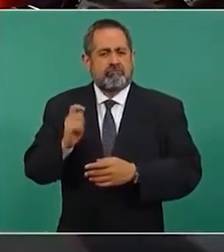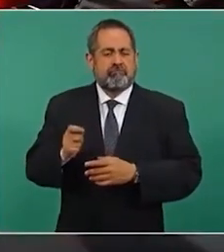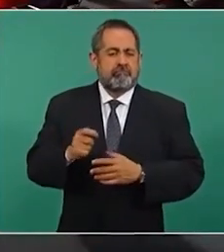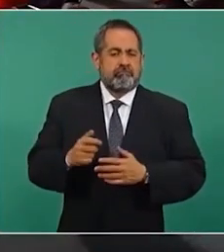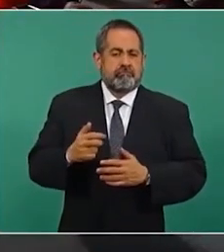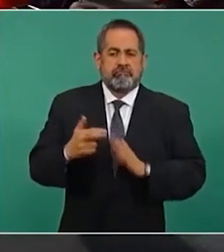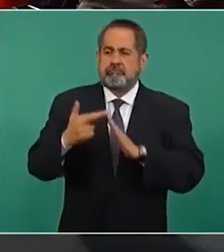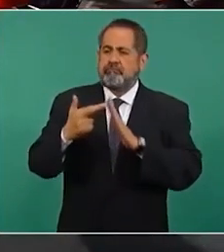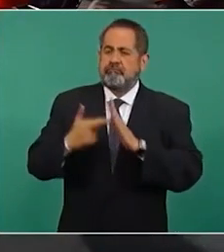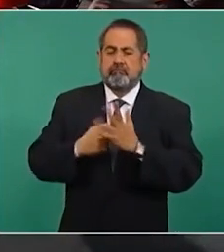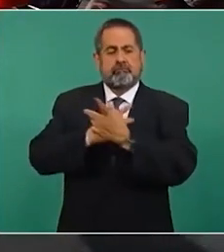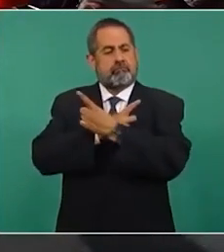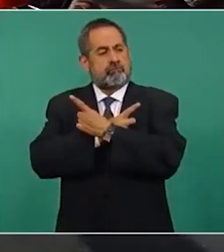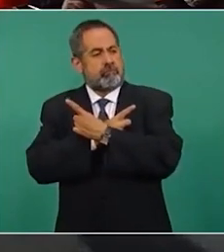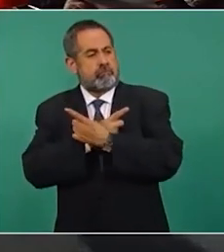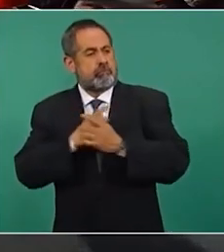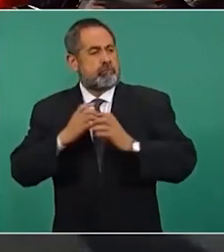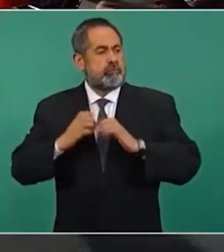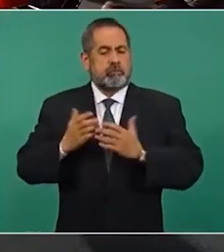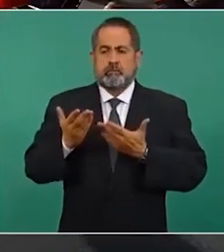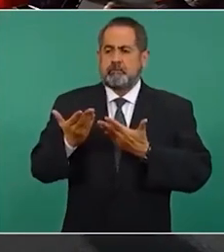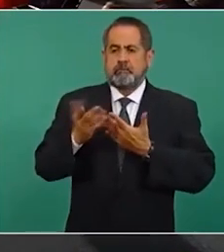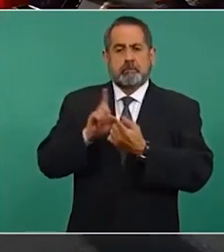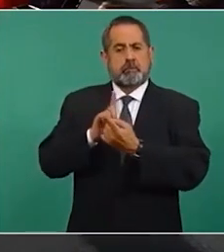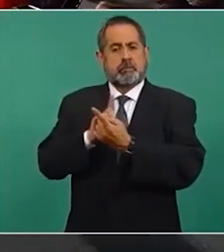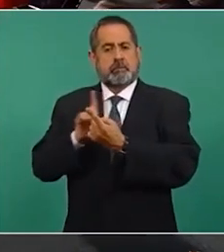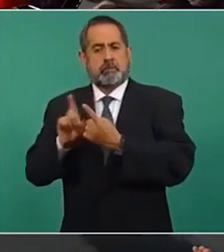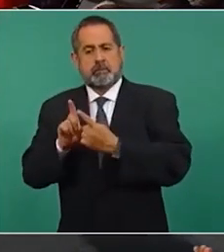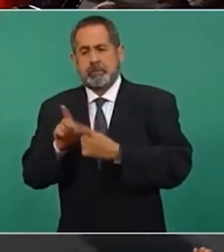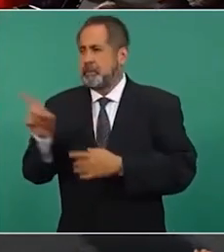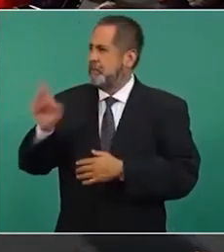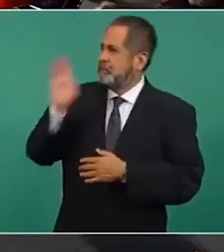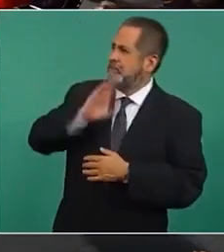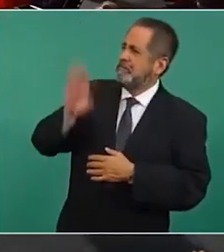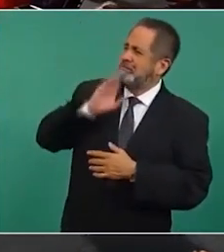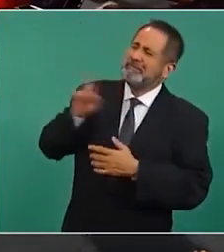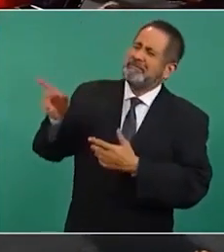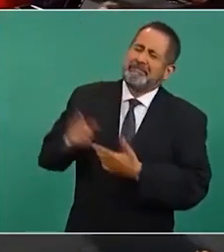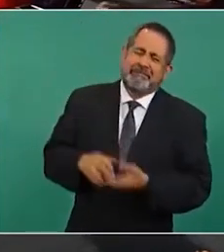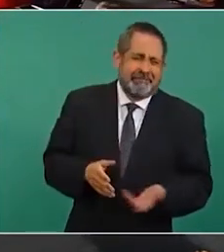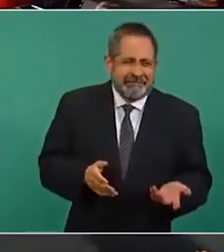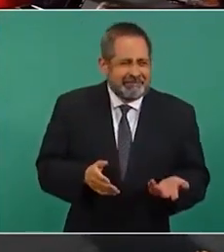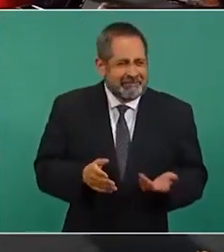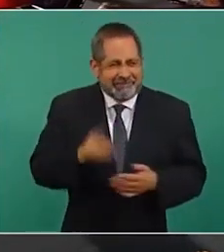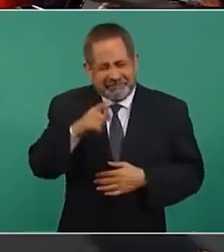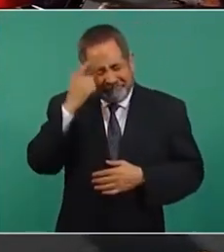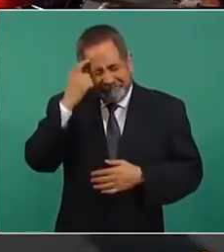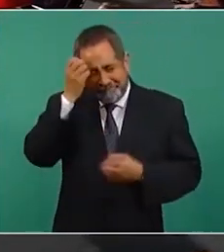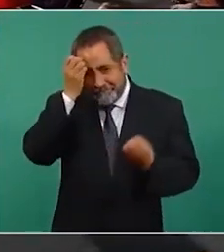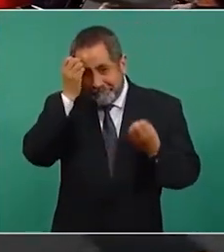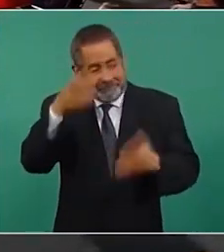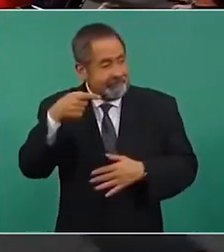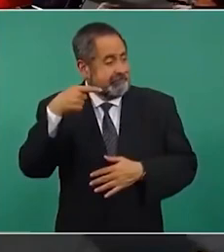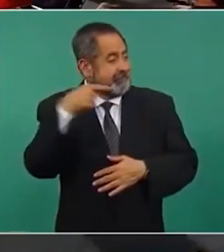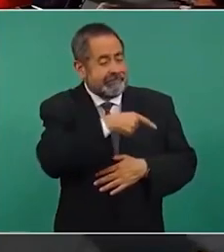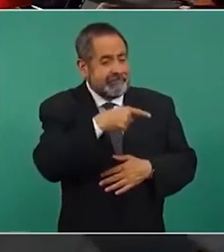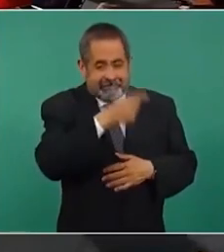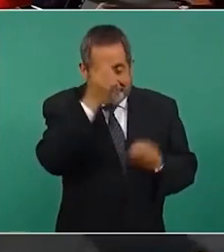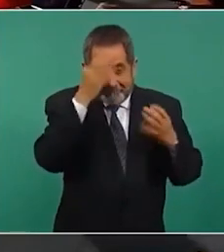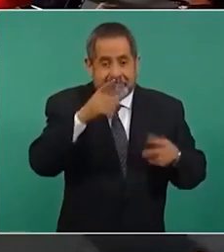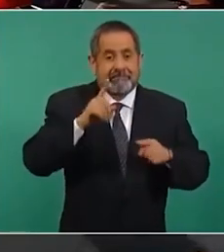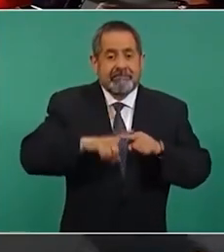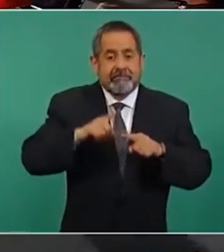corporal se olvidan de que este yo vengo